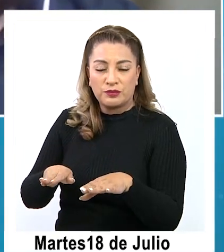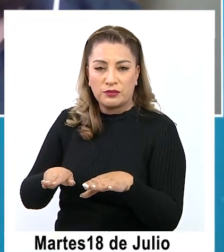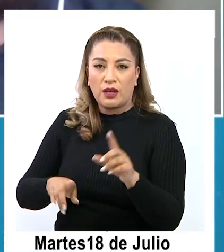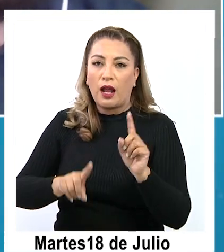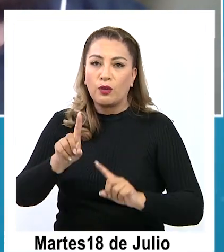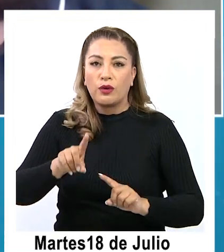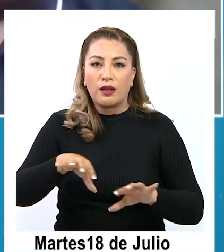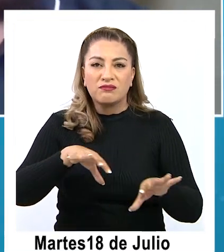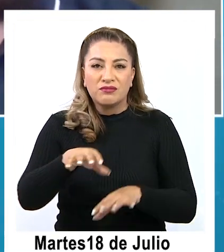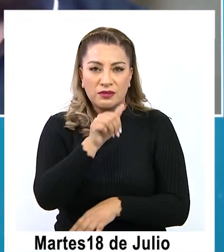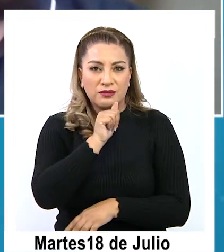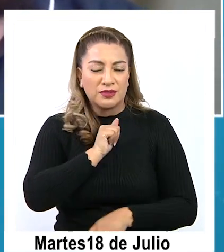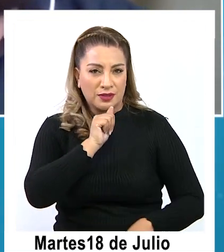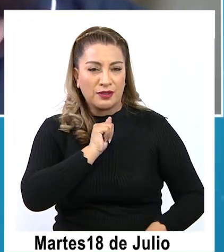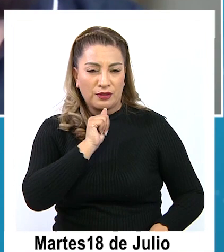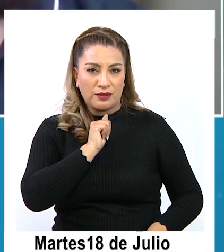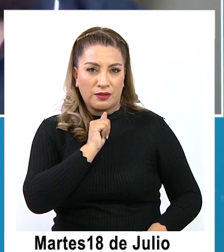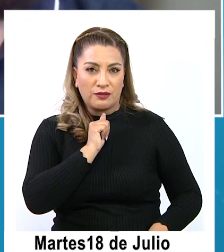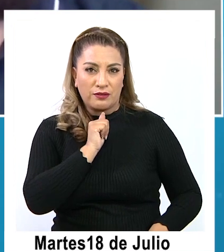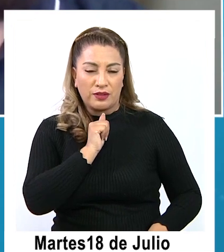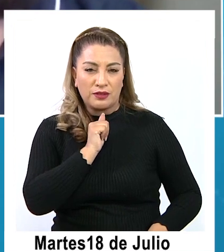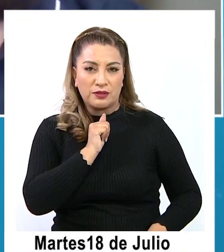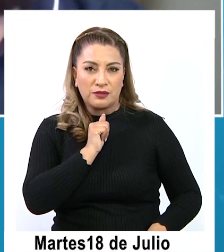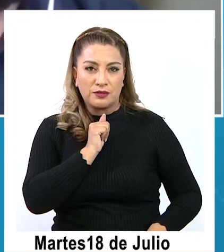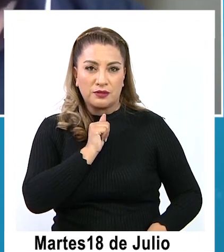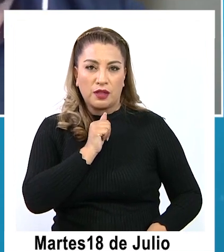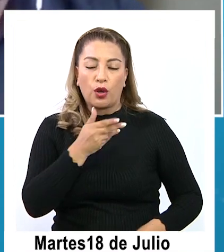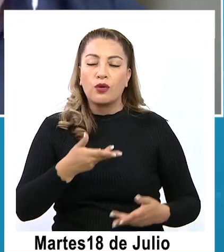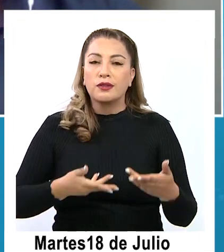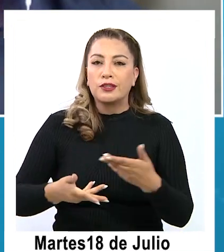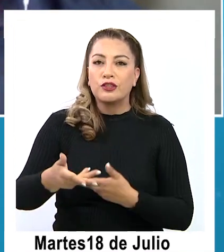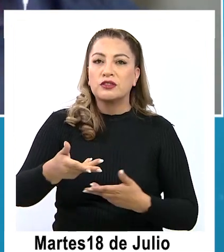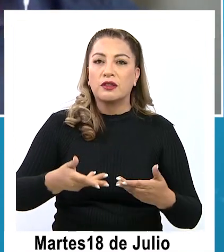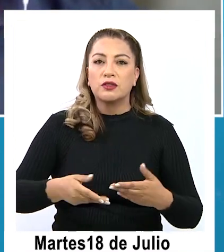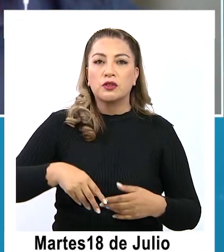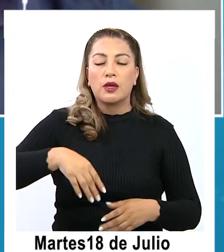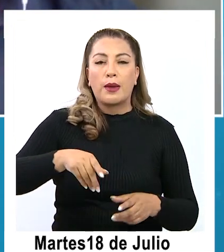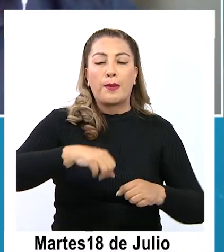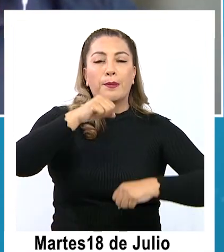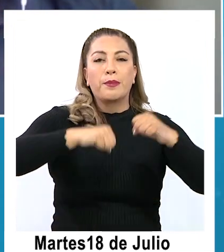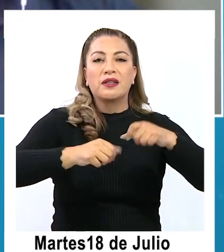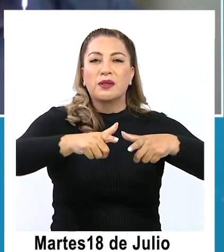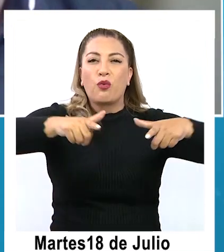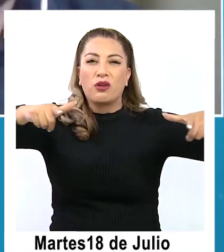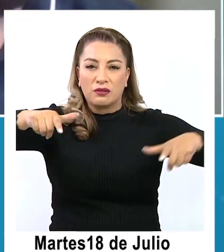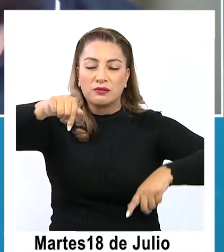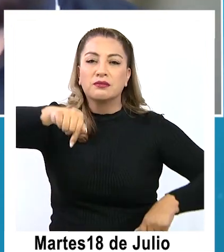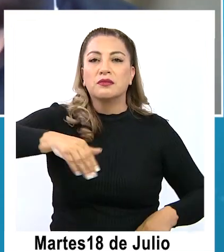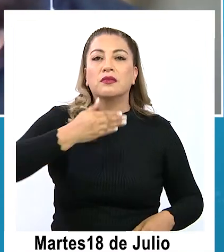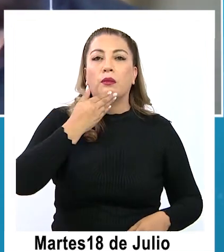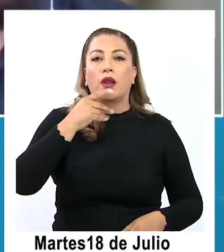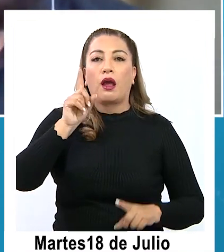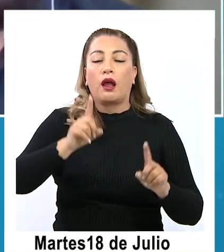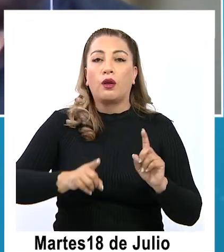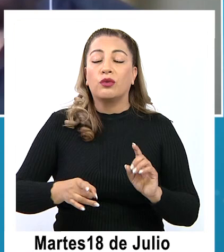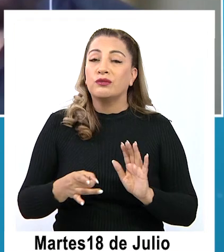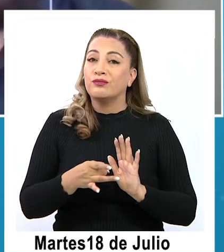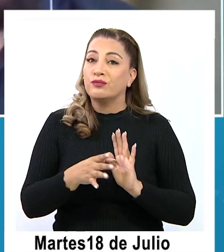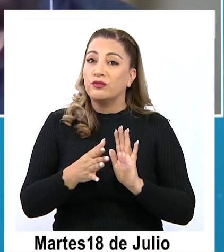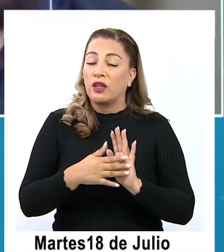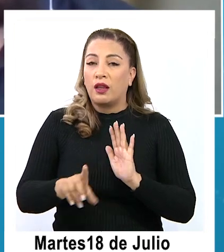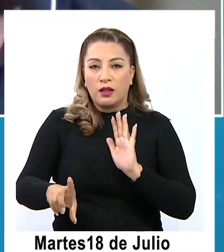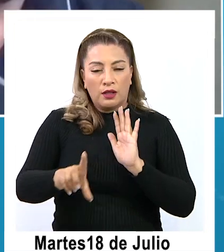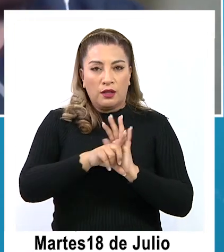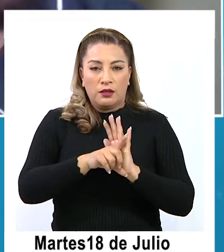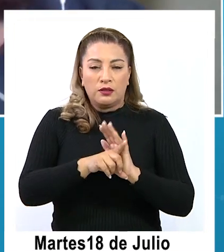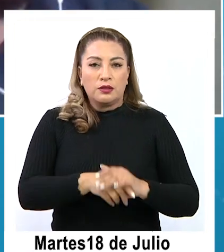deficiencias que ocurren en las prestaciones de servicio y también de las vulneraciones que afectan a la ley